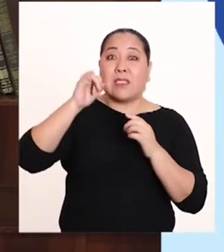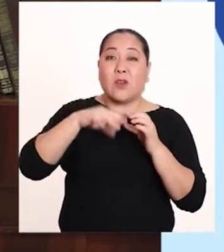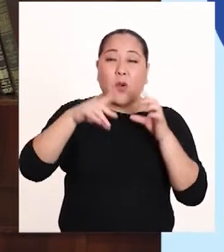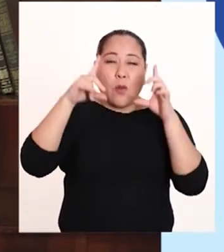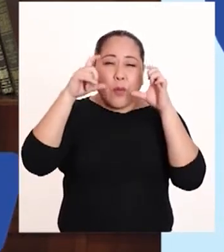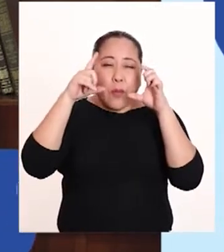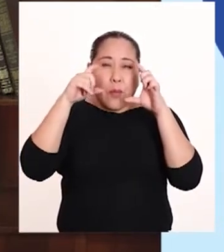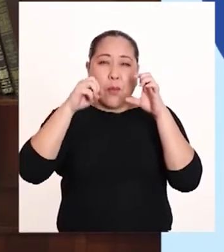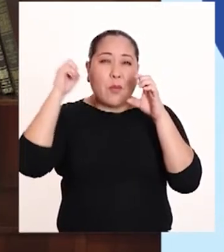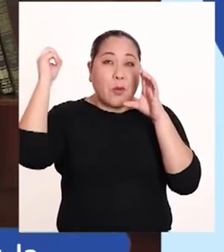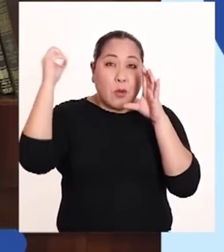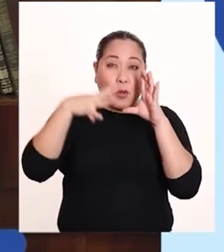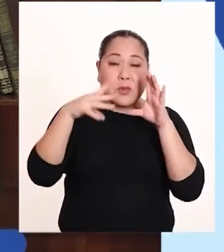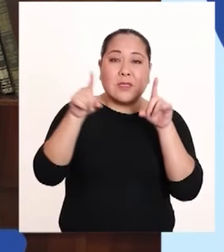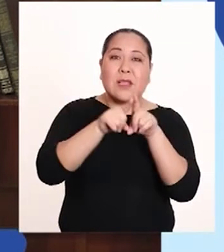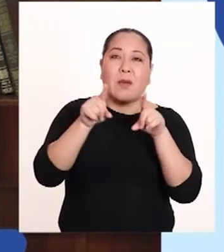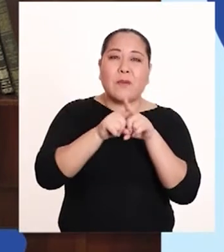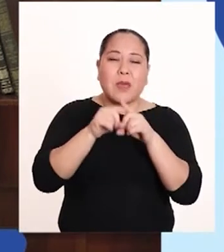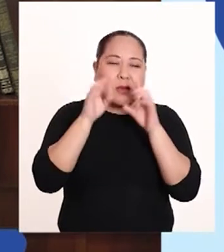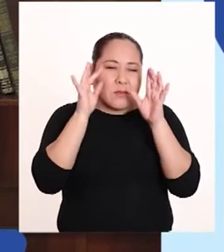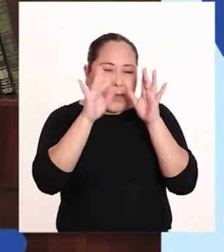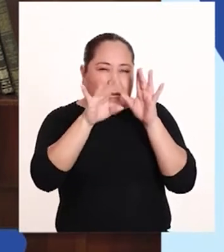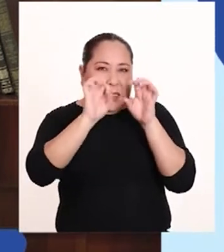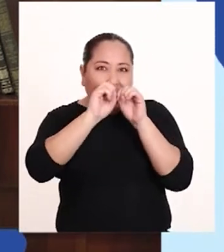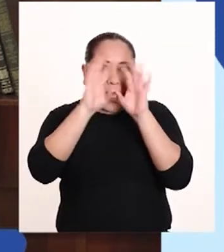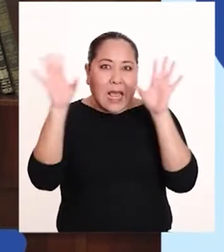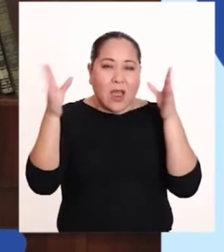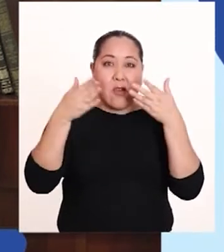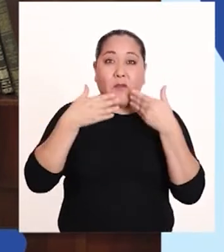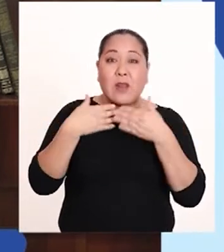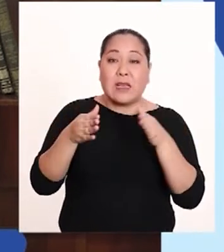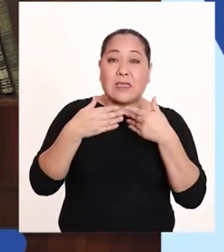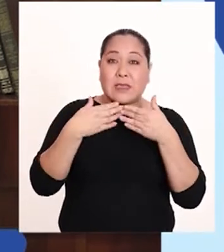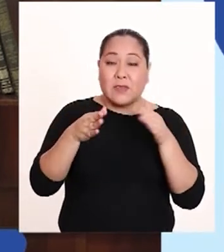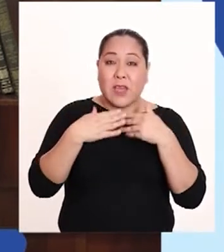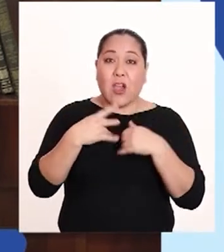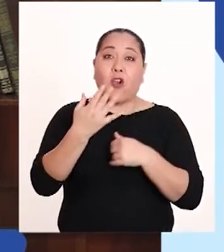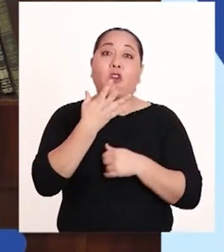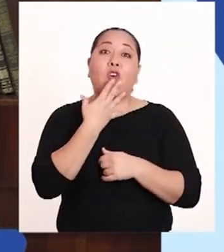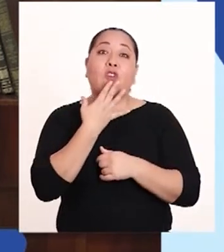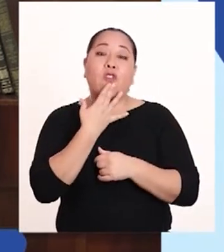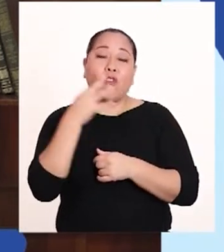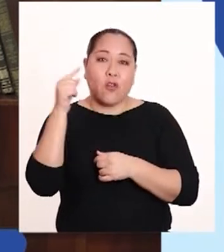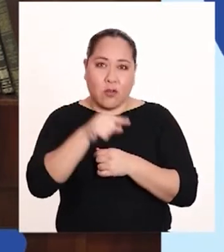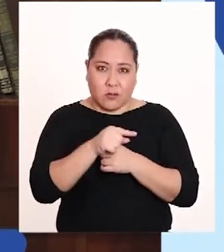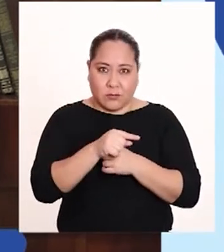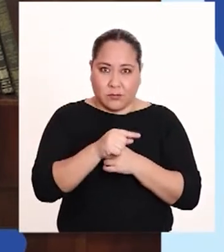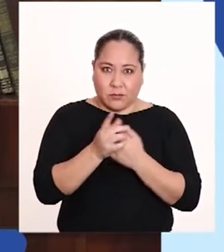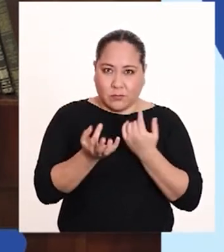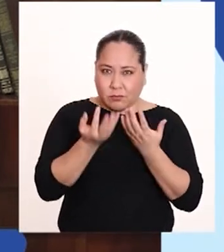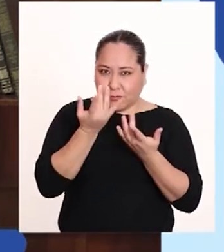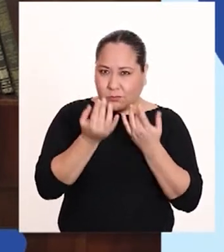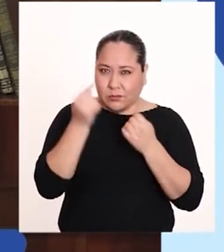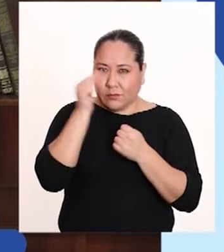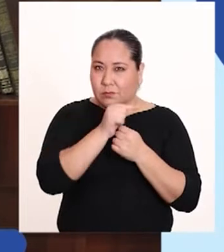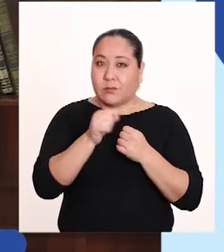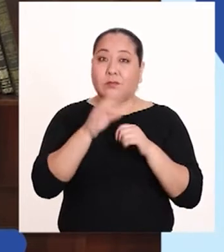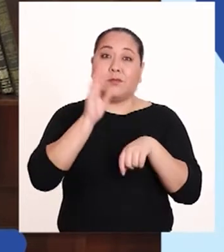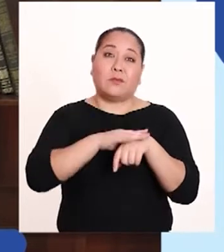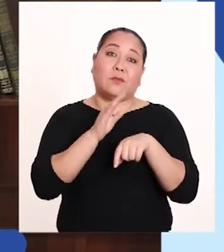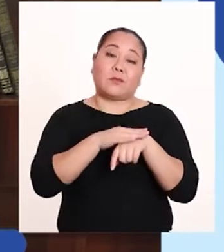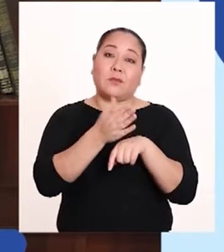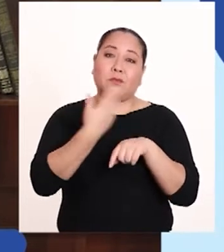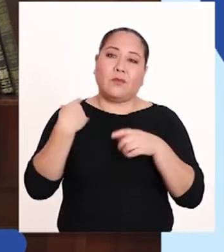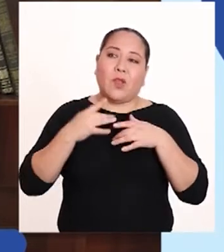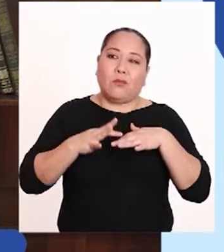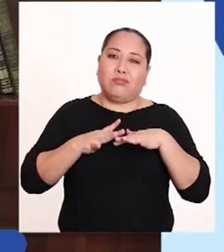acción de la luz, también para mejorar la rigidez, flexibilidad, color, inflamabilidad y para